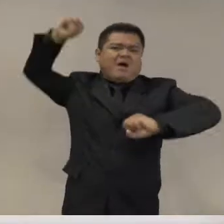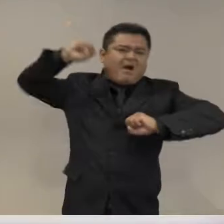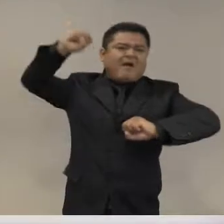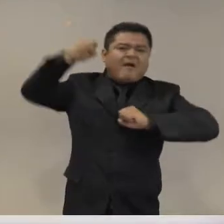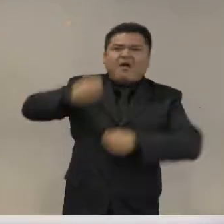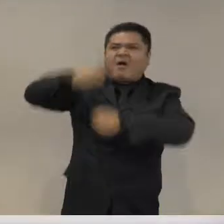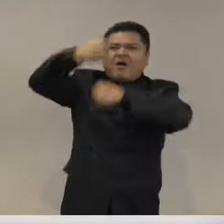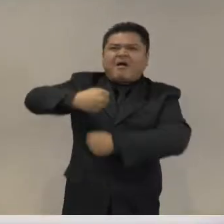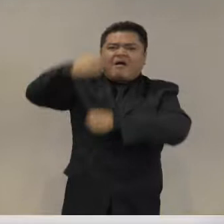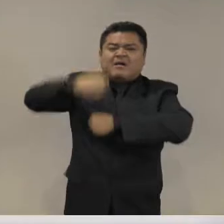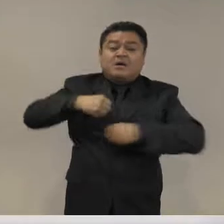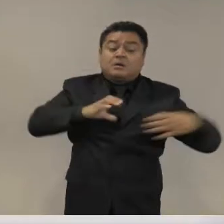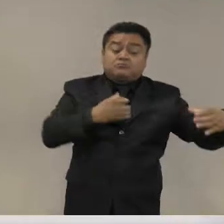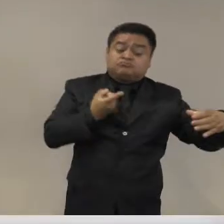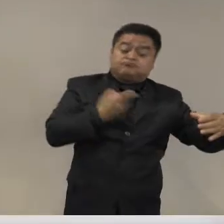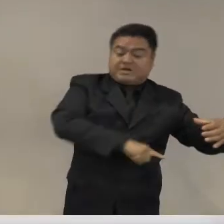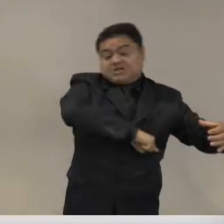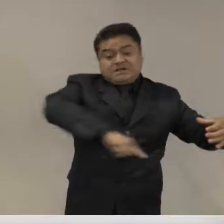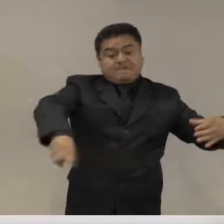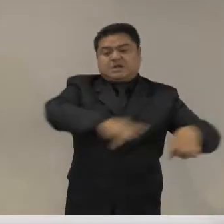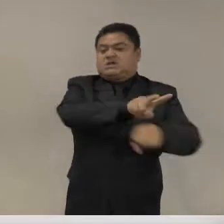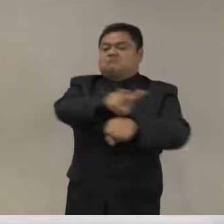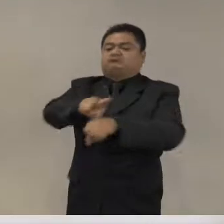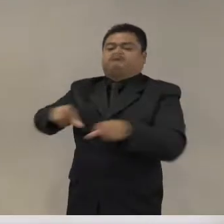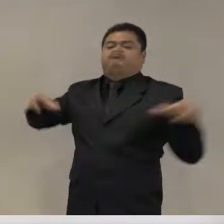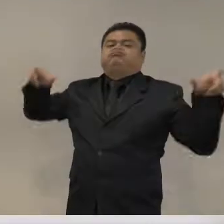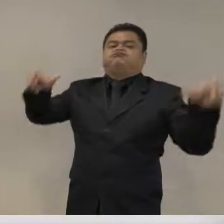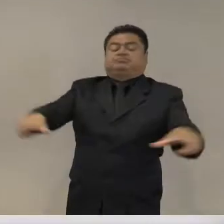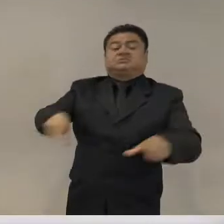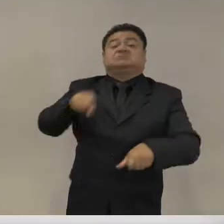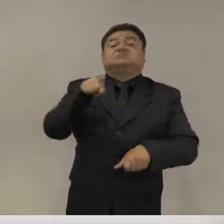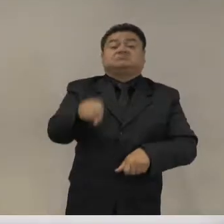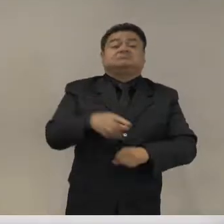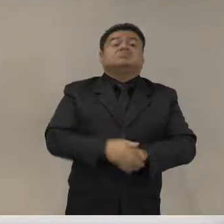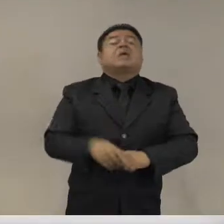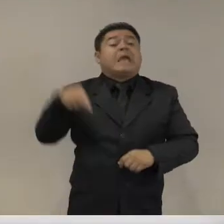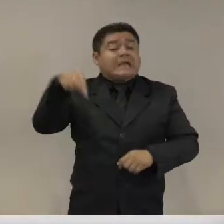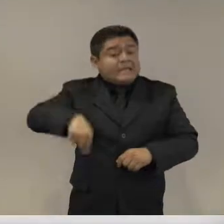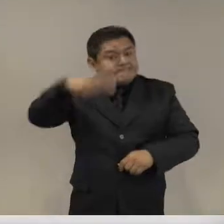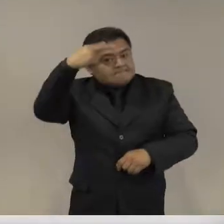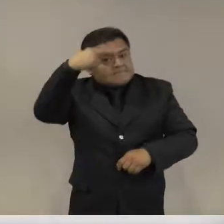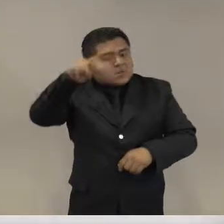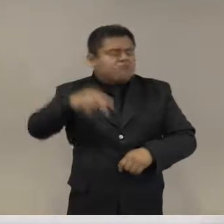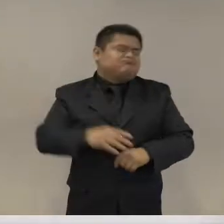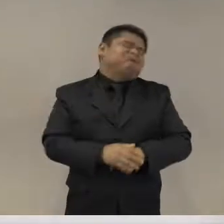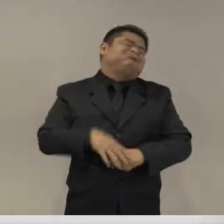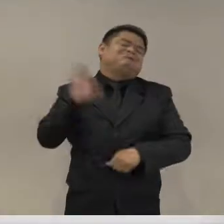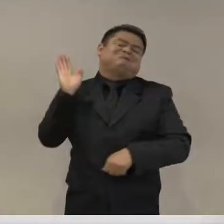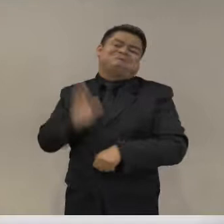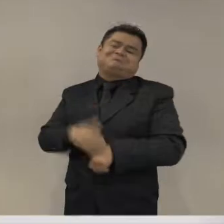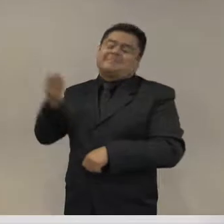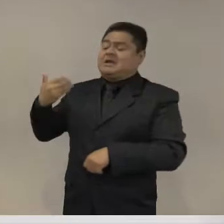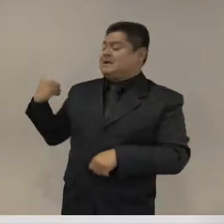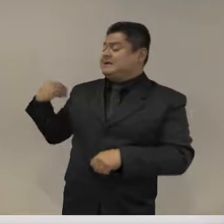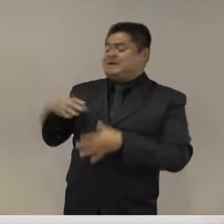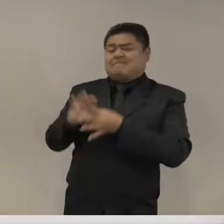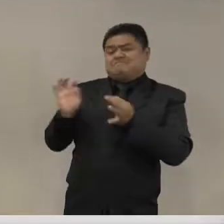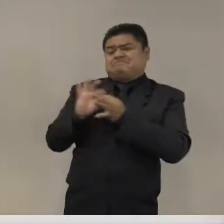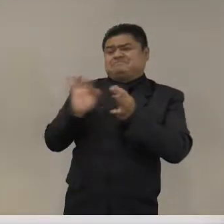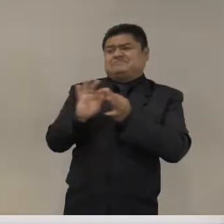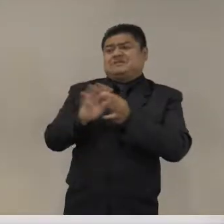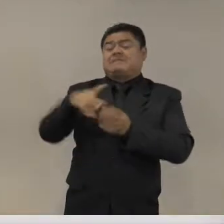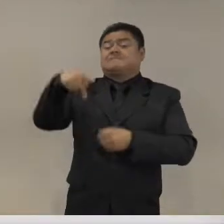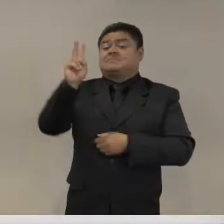disputadas. de 2017. En México, bueno, ni hablar de México, porque muchos ya han hablado de eso, pero un